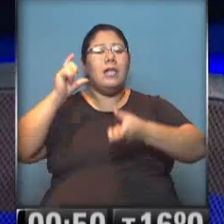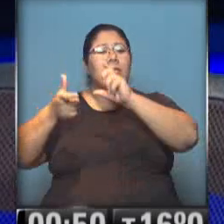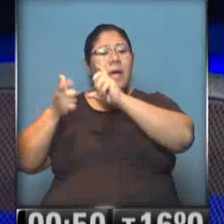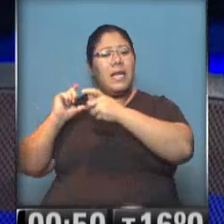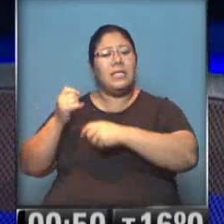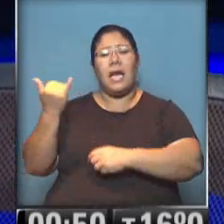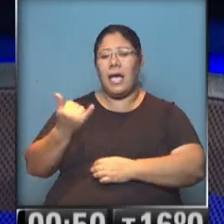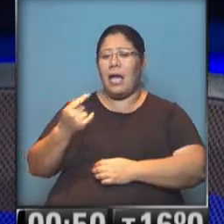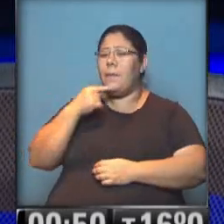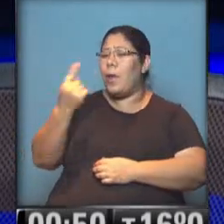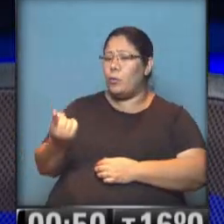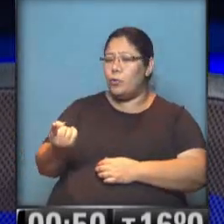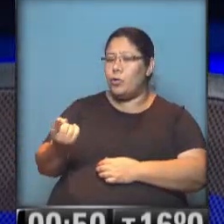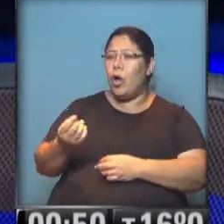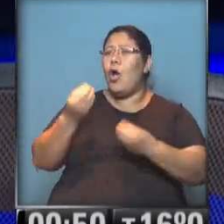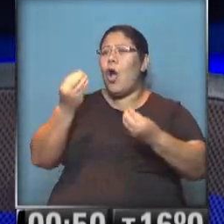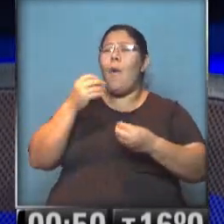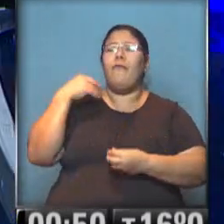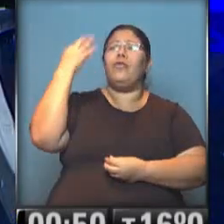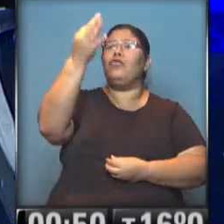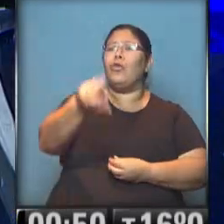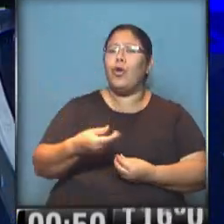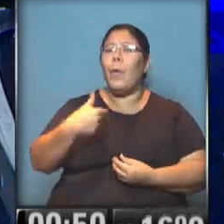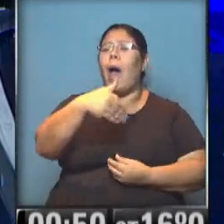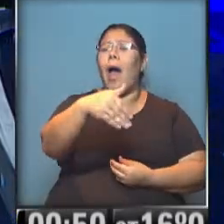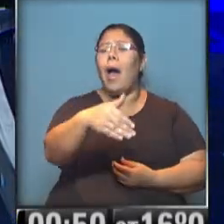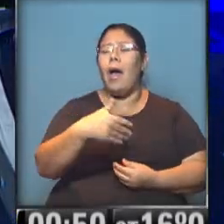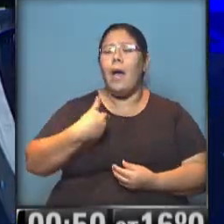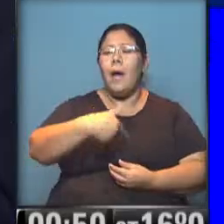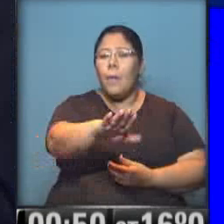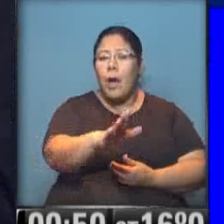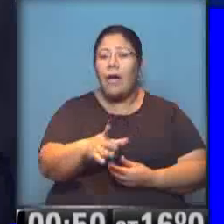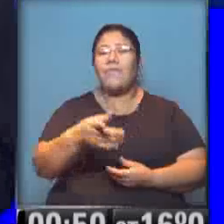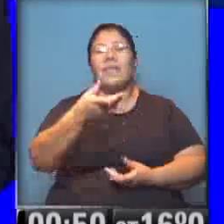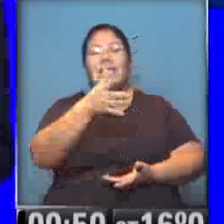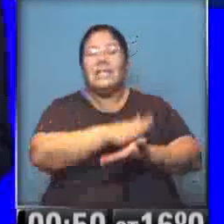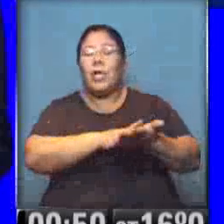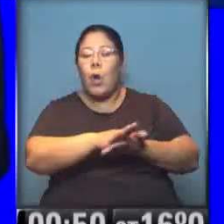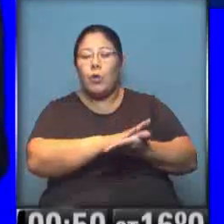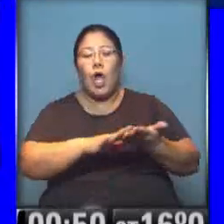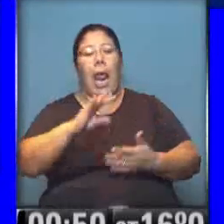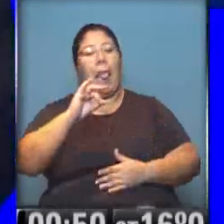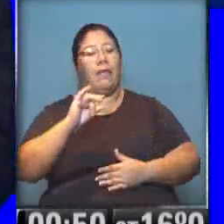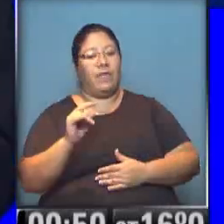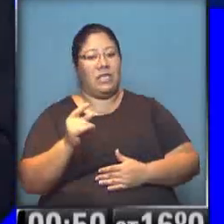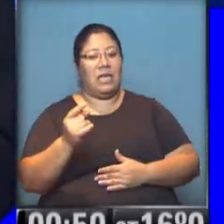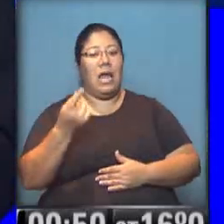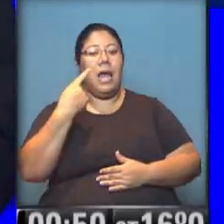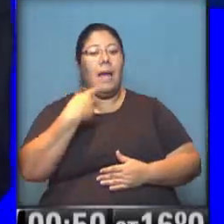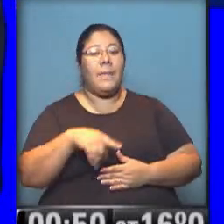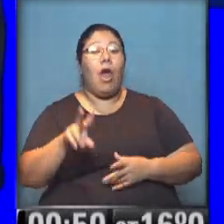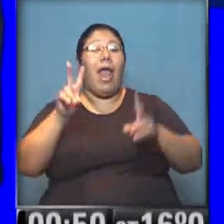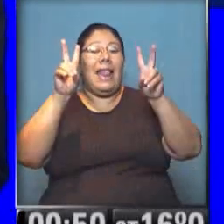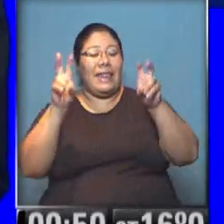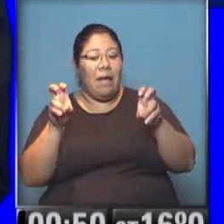pregunto rápido, ¿cómo ves el futuro, inmediato? No, parece difícil que esto se pueda resolver, lo que sí es evidente es que ahora el tema está en la agenda,